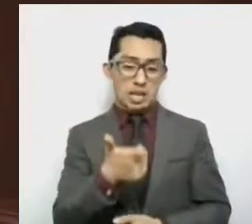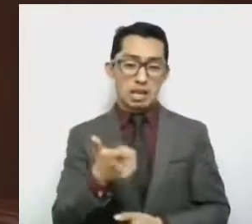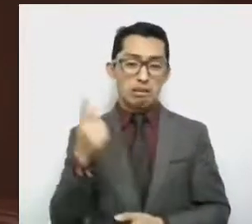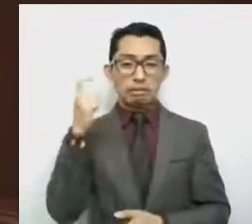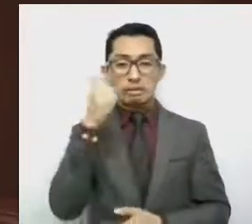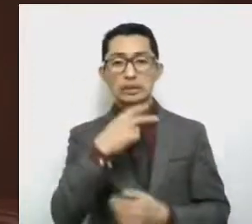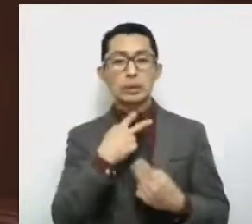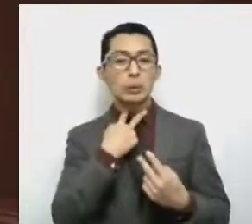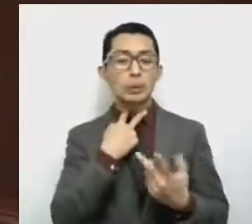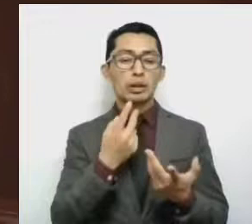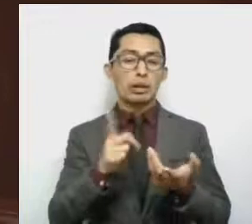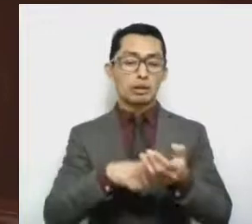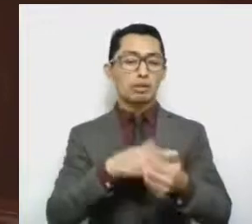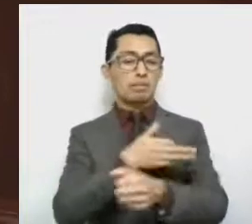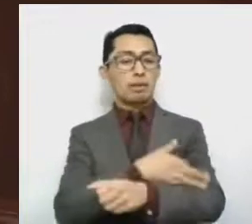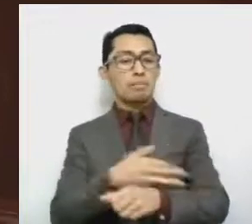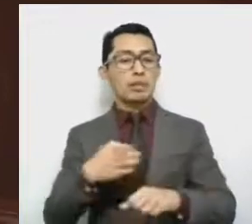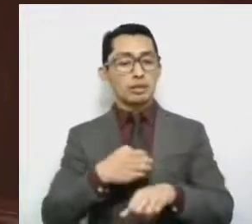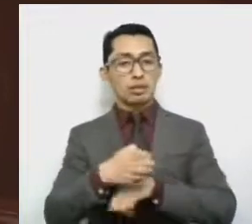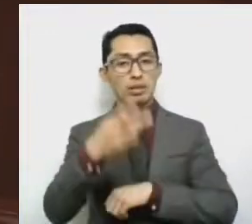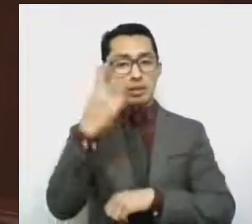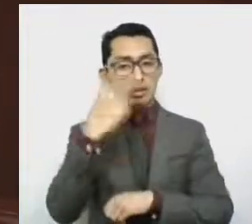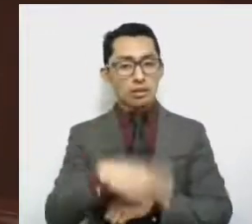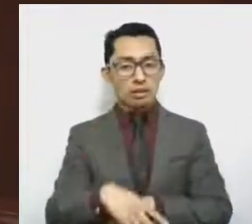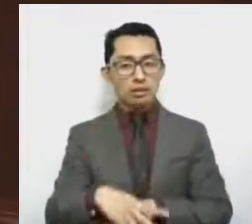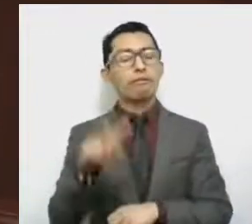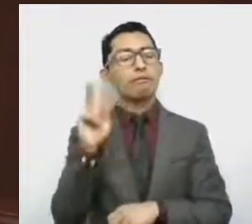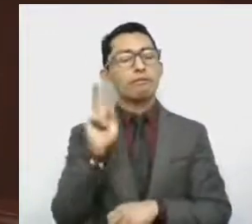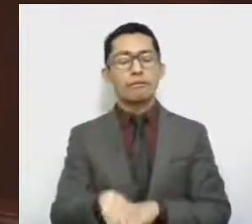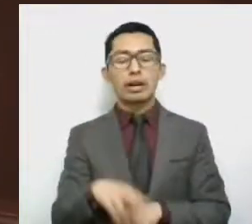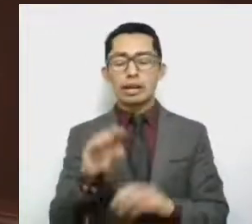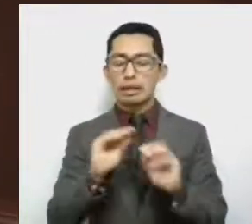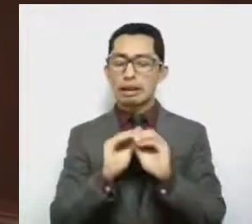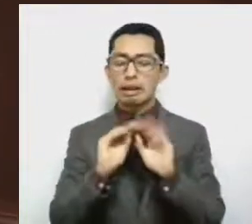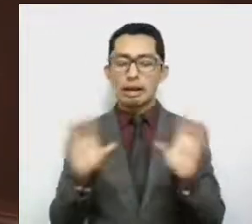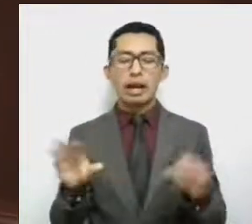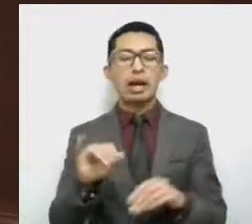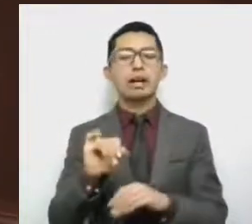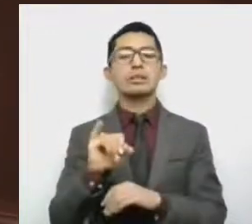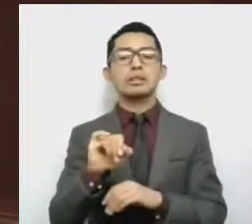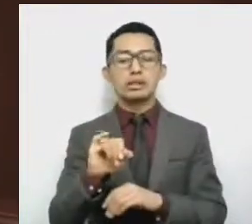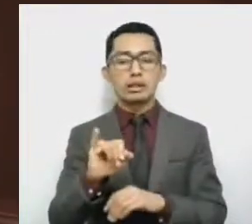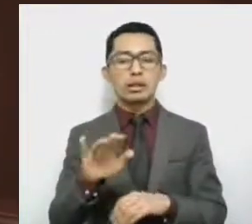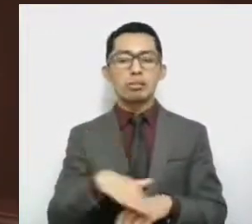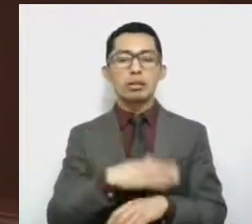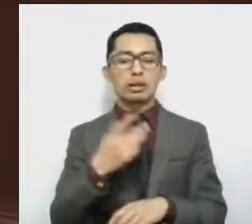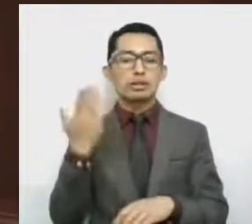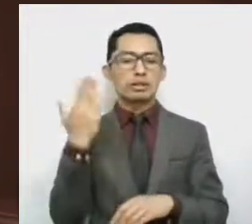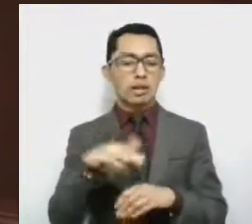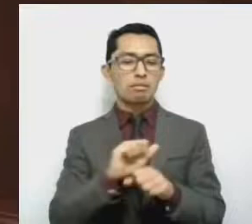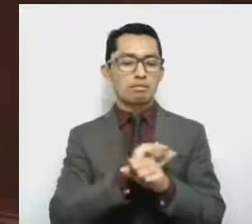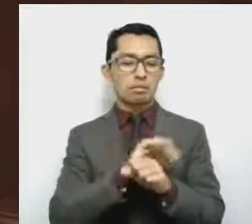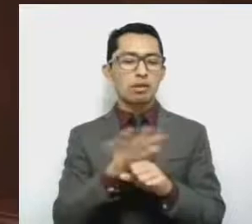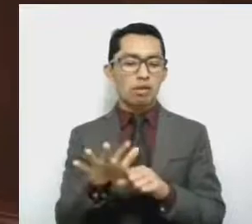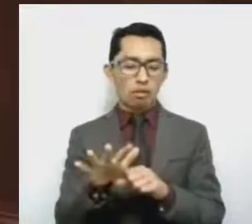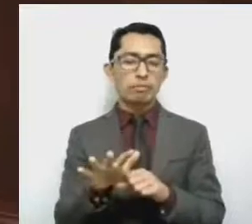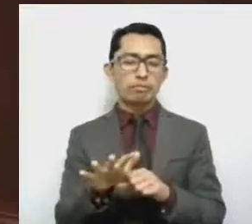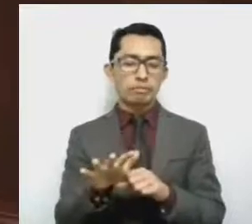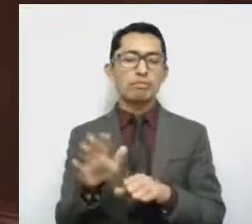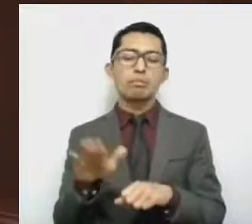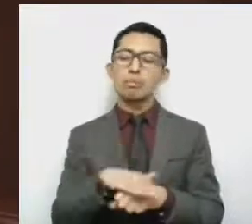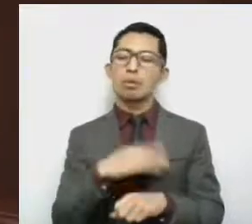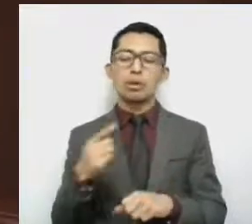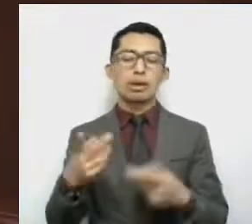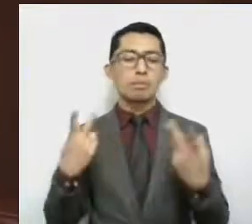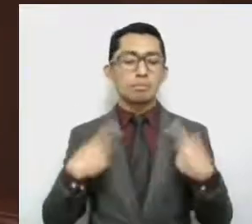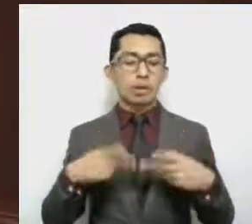familias en la entidad son una realidad como consecuencia del COVID-19, pues la población con